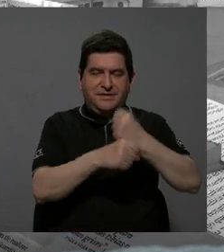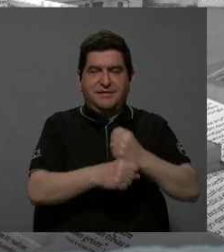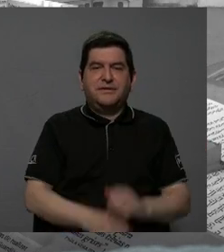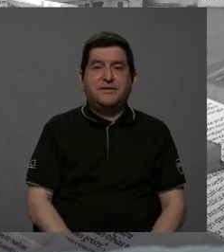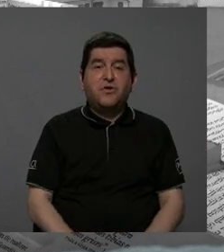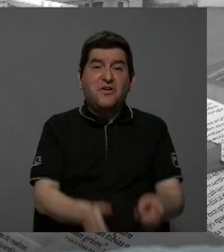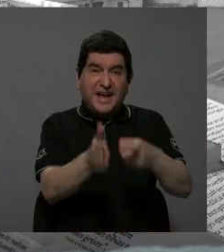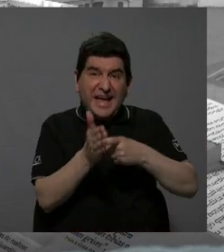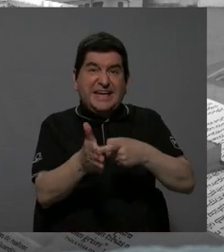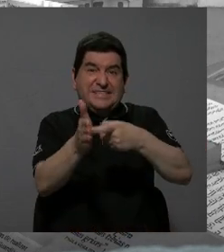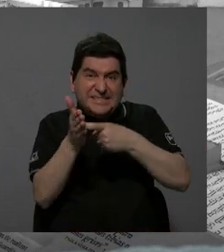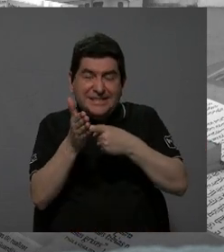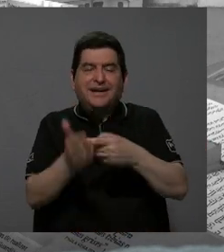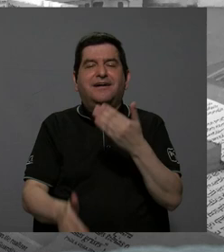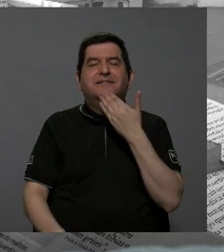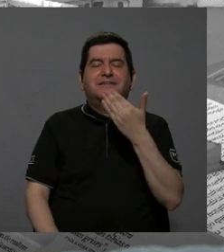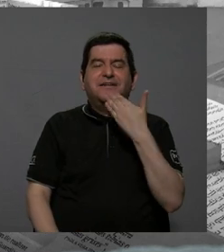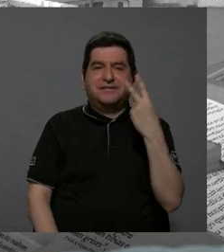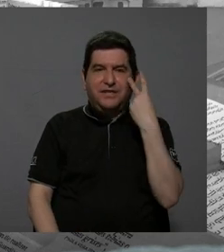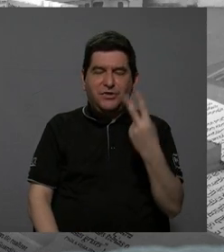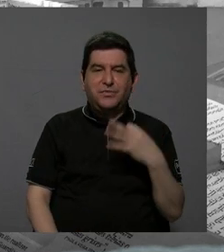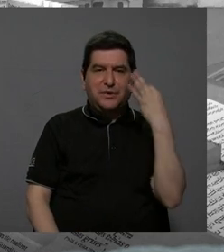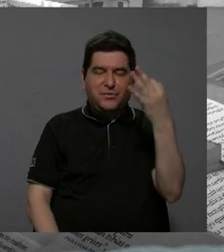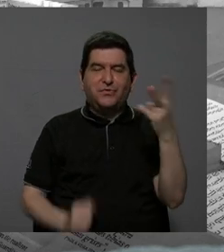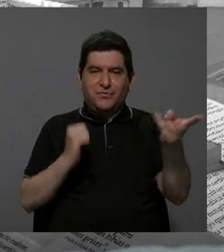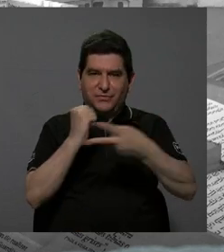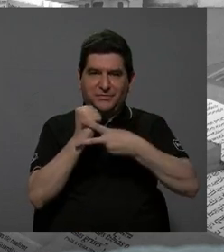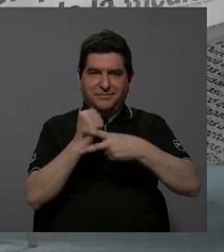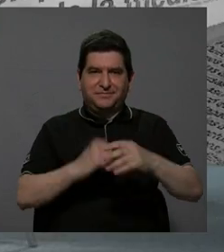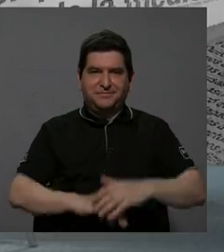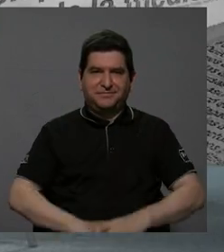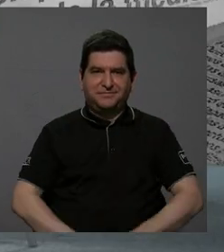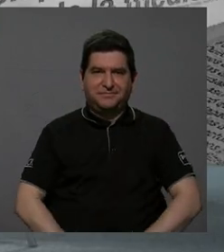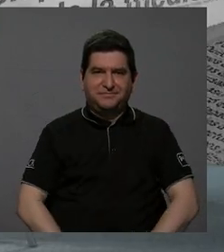exigir y exigir. Muchas gracias, nos vemos la próxima vez.